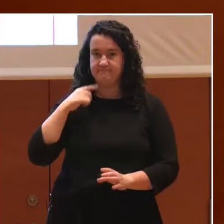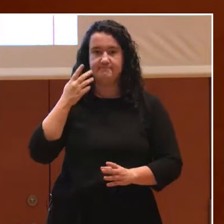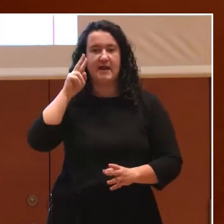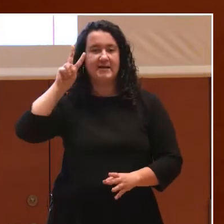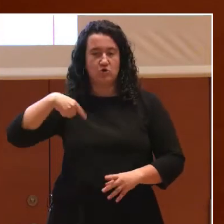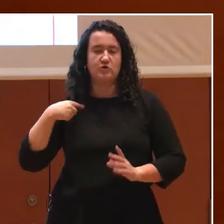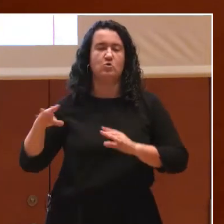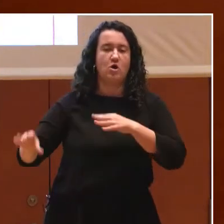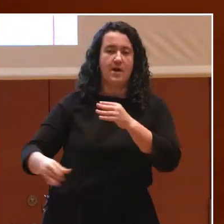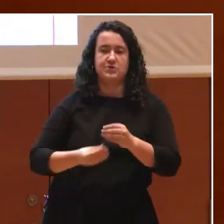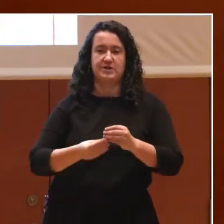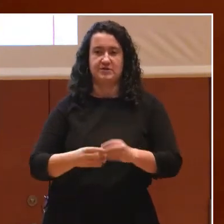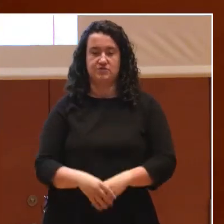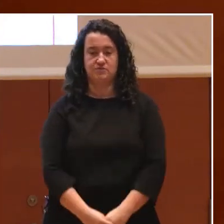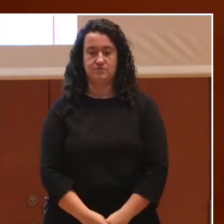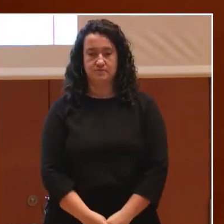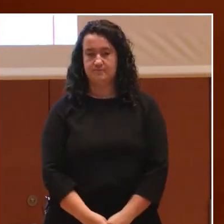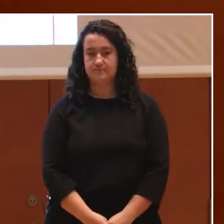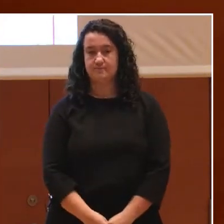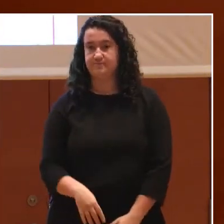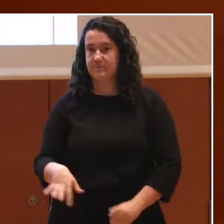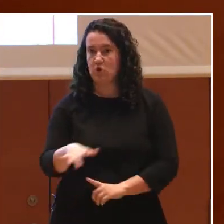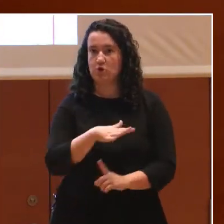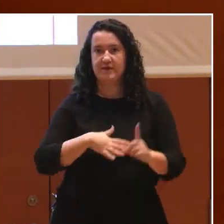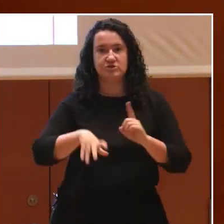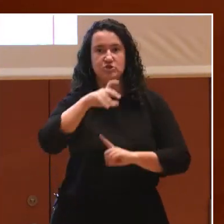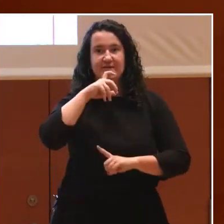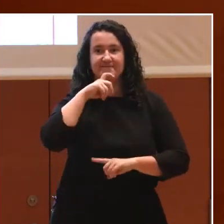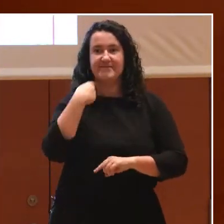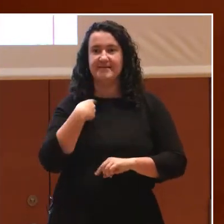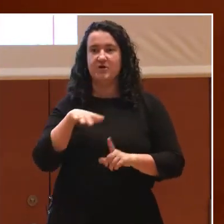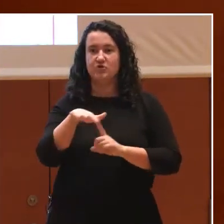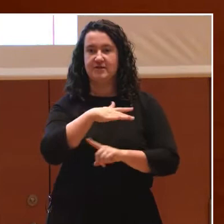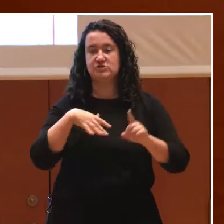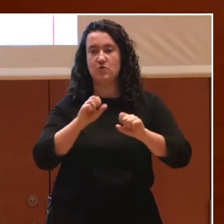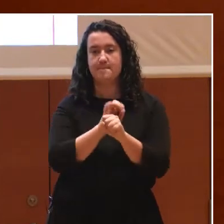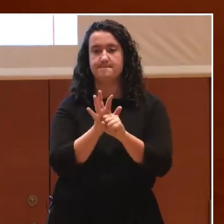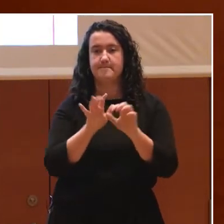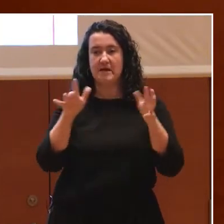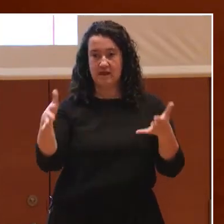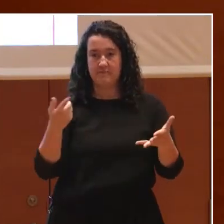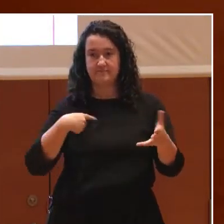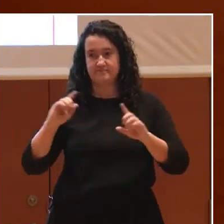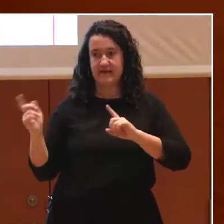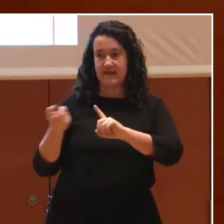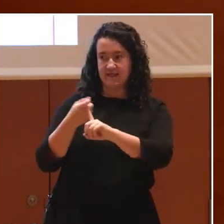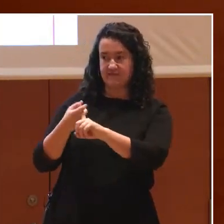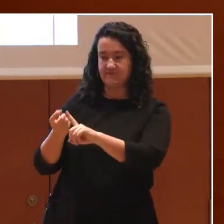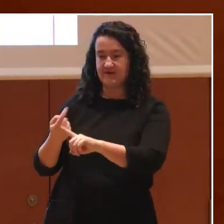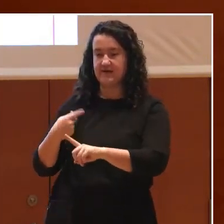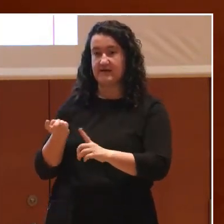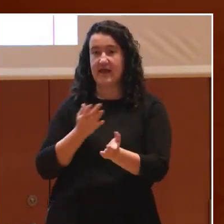acaban de realizar, en un contexto muy difícil, en un contexto de pandemia, en el que han podido identificar, a través de nueve ejes de trabajo,